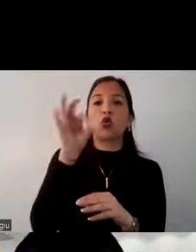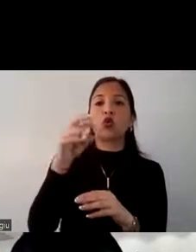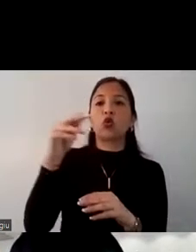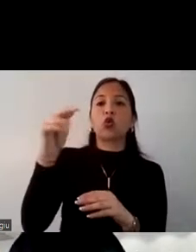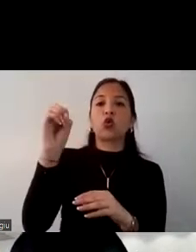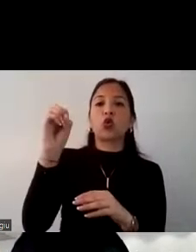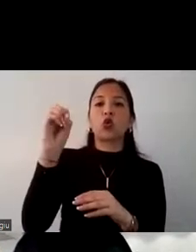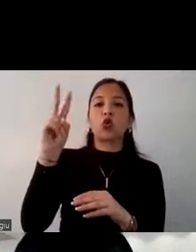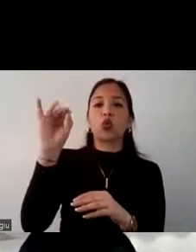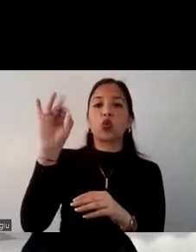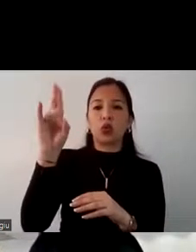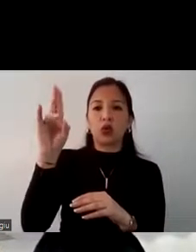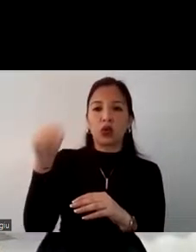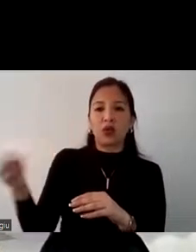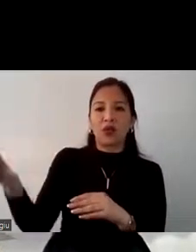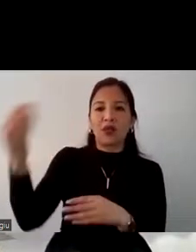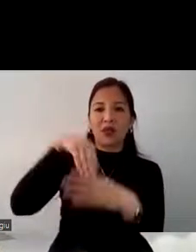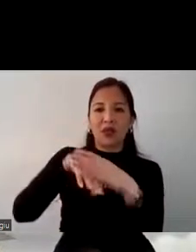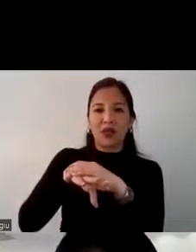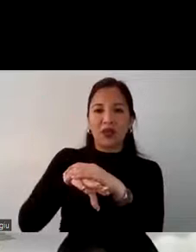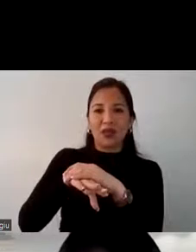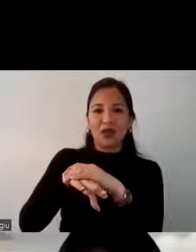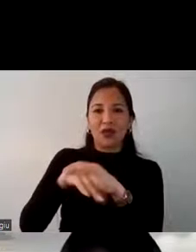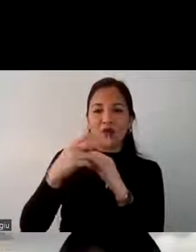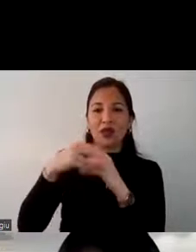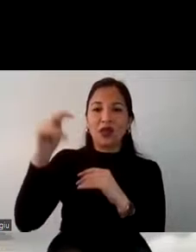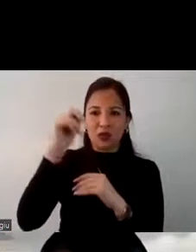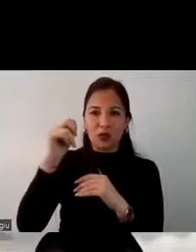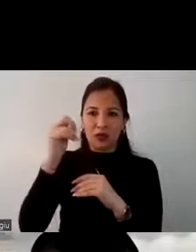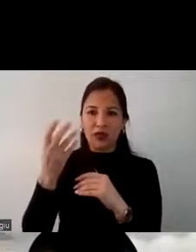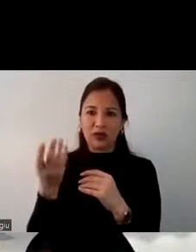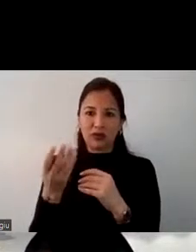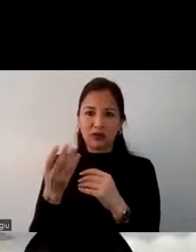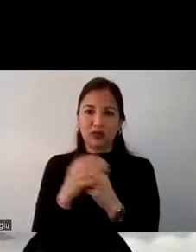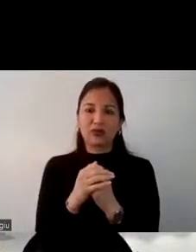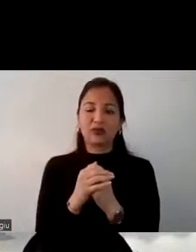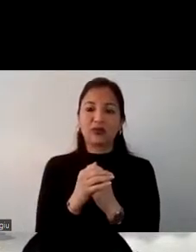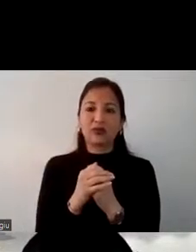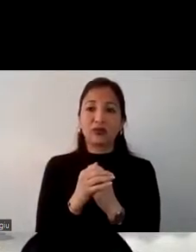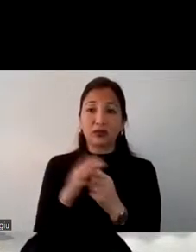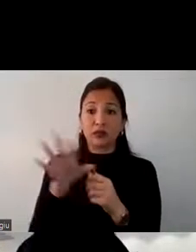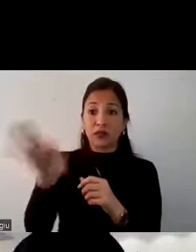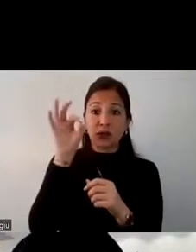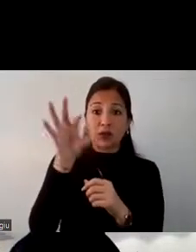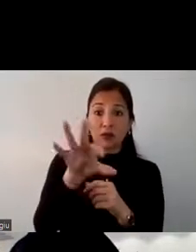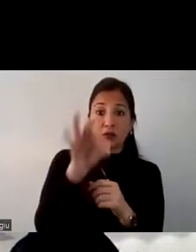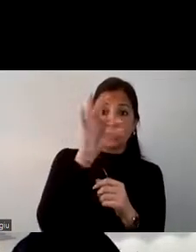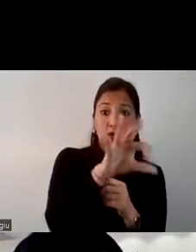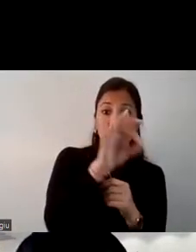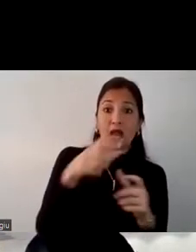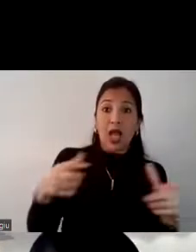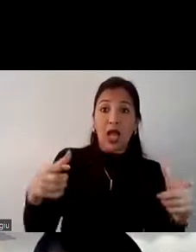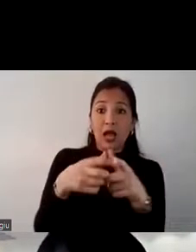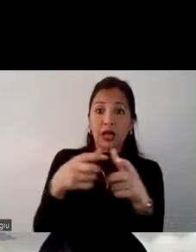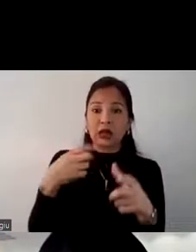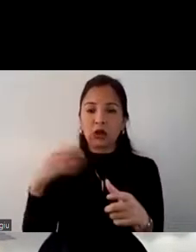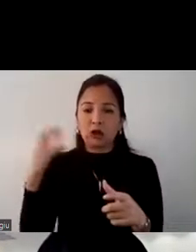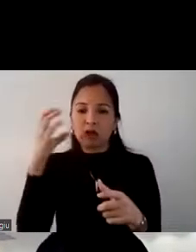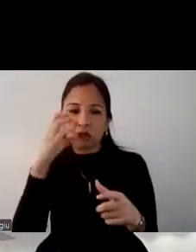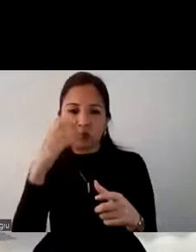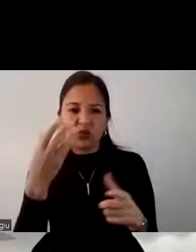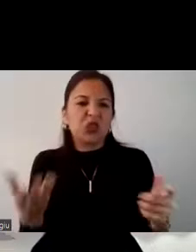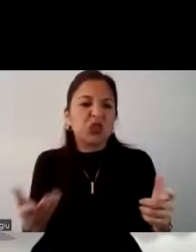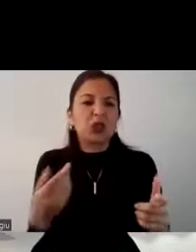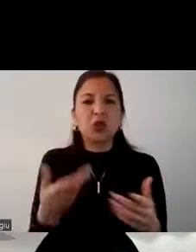destino esto es muy importante porque si bien es cierto también van a las agencias para ver el tipo de tour que les pueden ofrecer qué otras